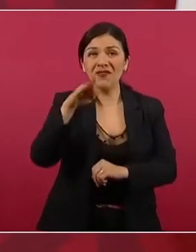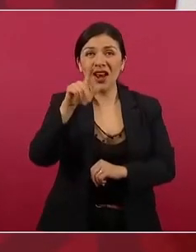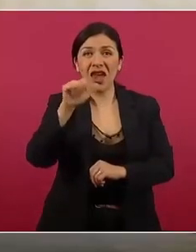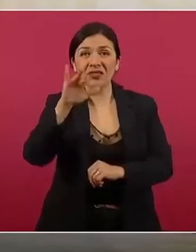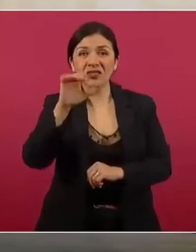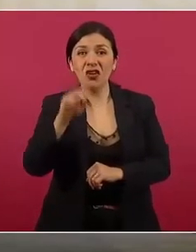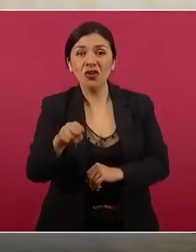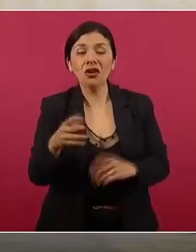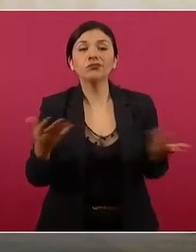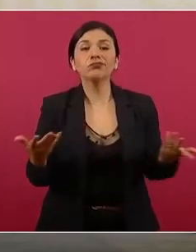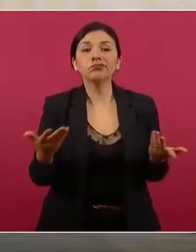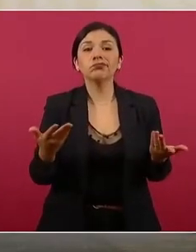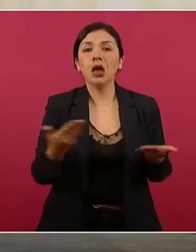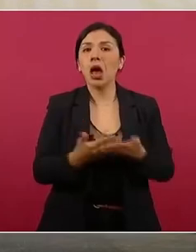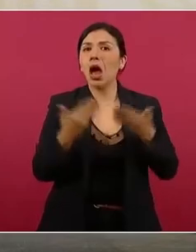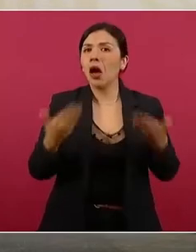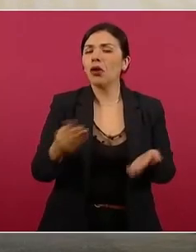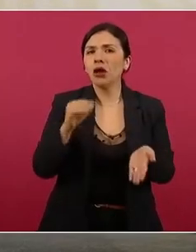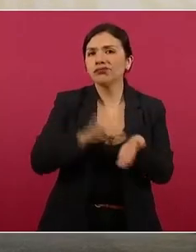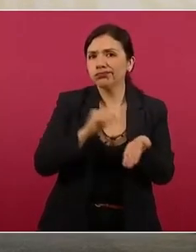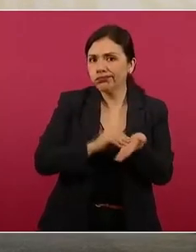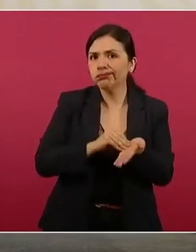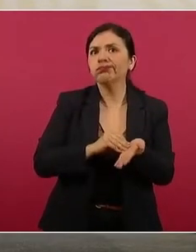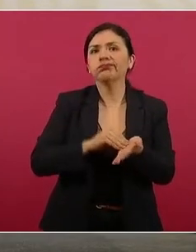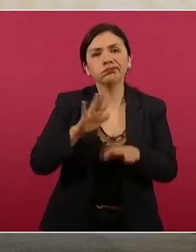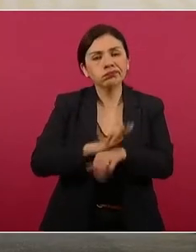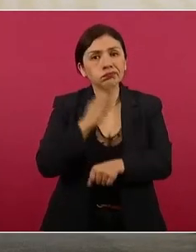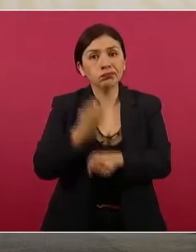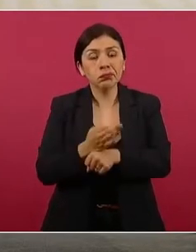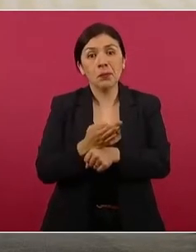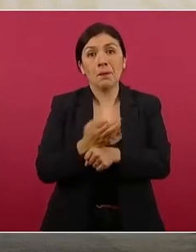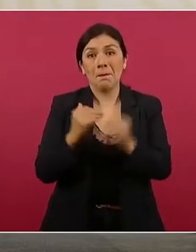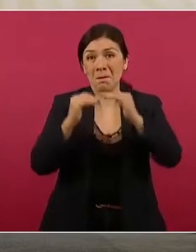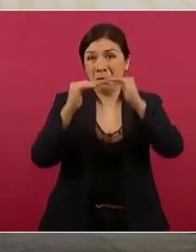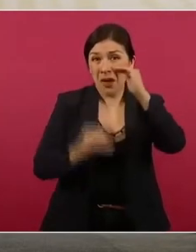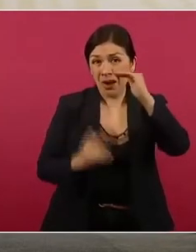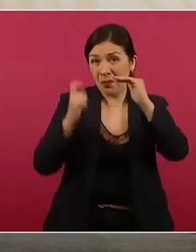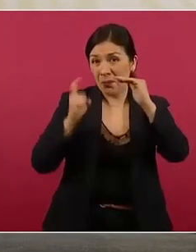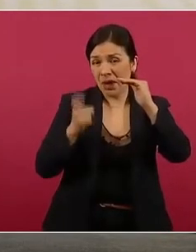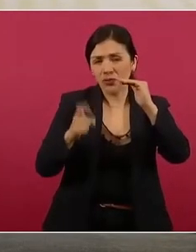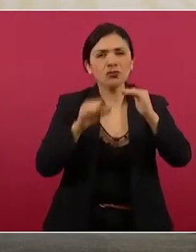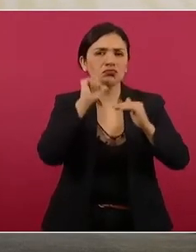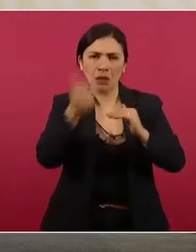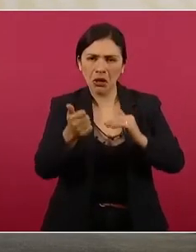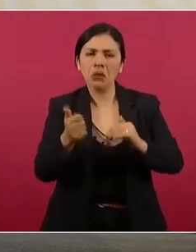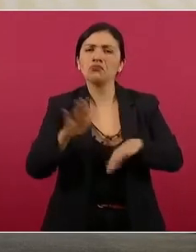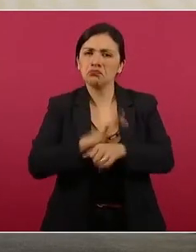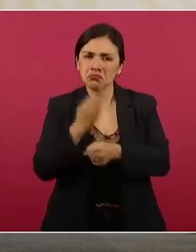no hemos tenido devaluación. Sígueme,